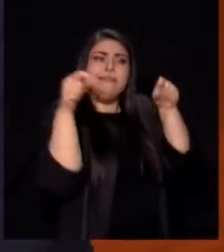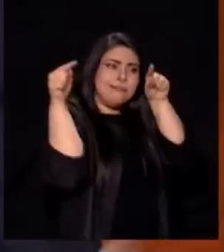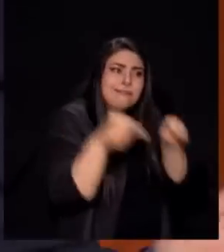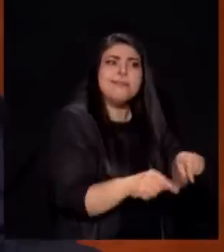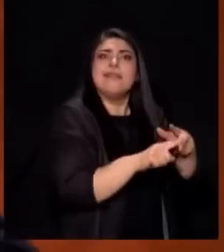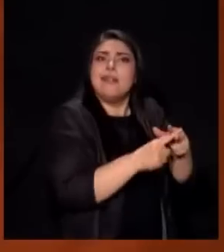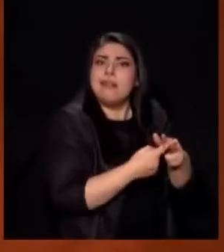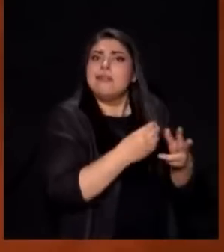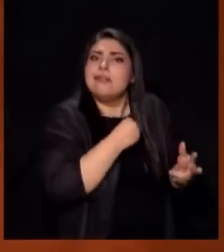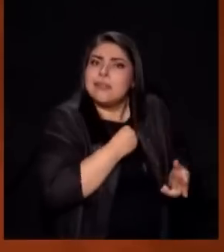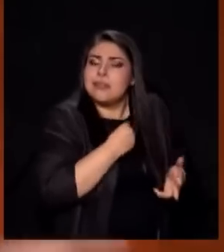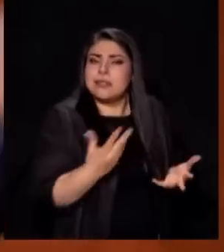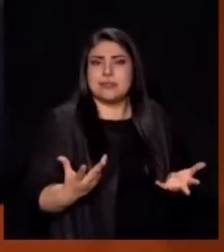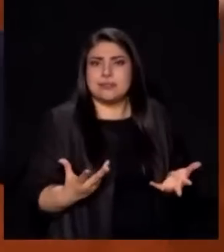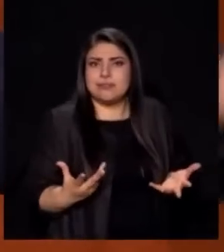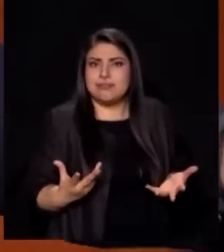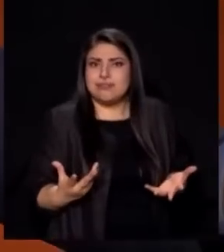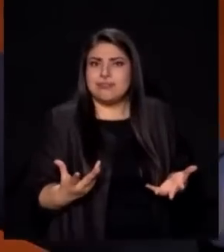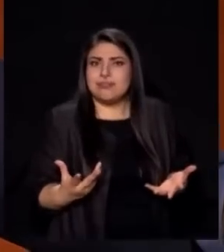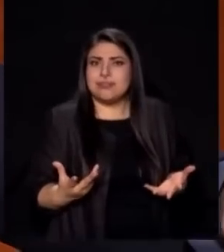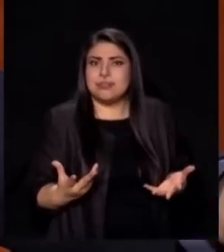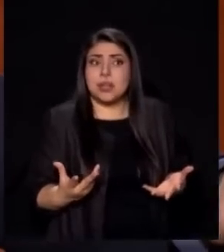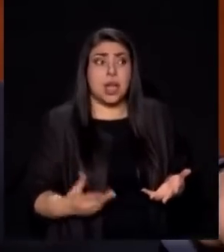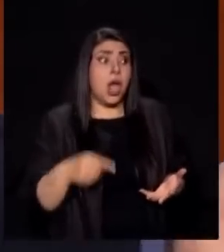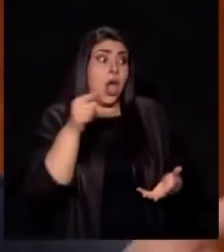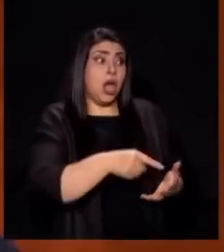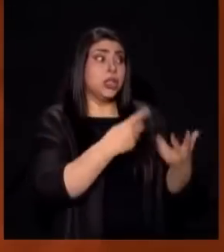El Negocio No Es Lo Bendecido Sos Vos